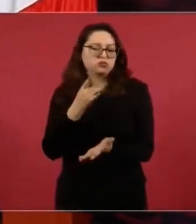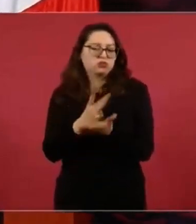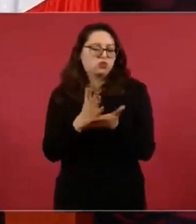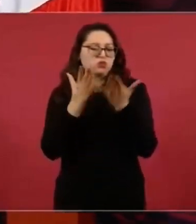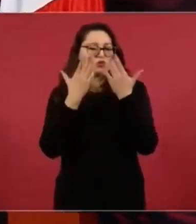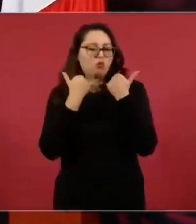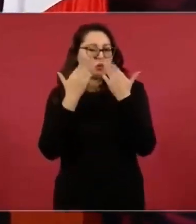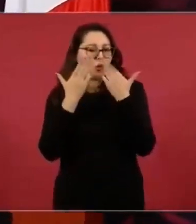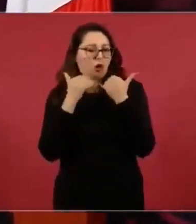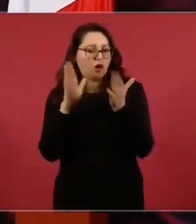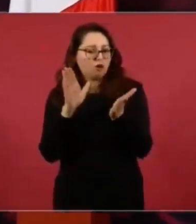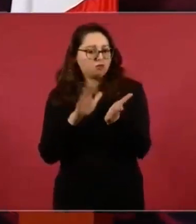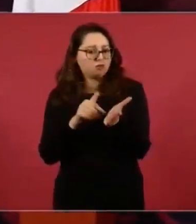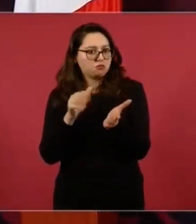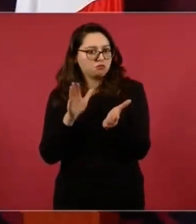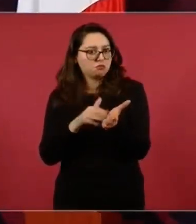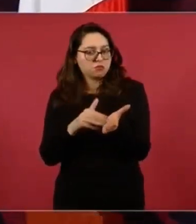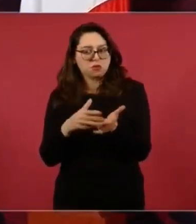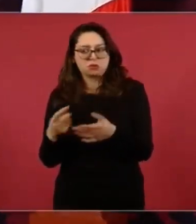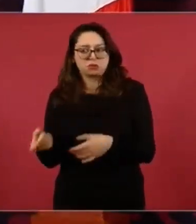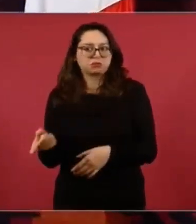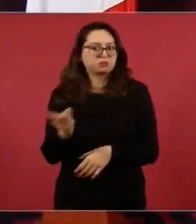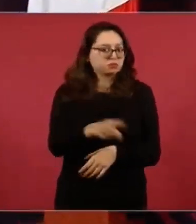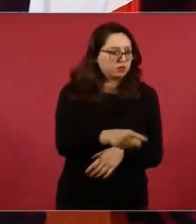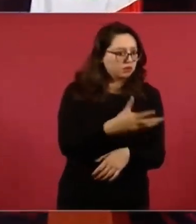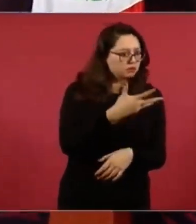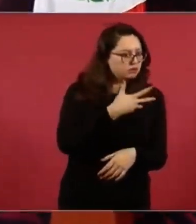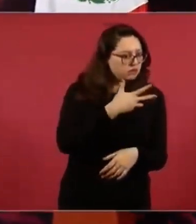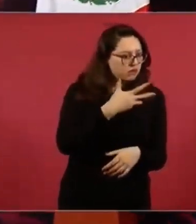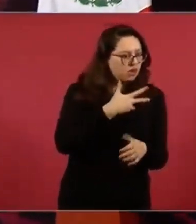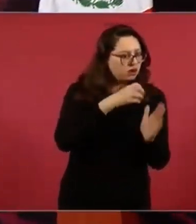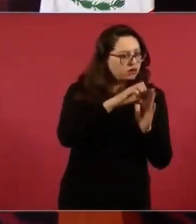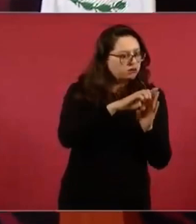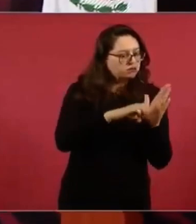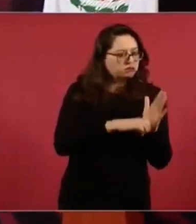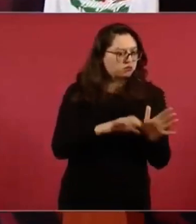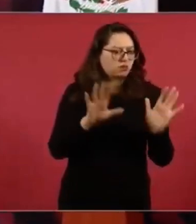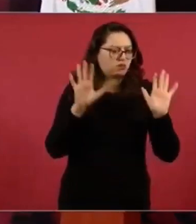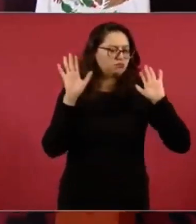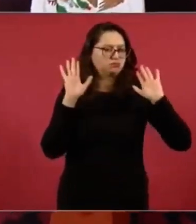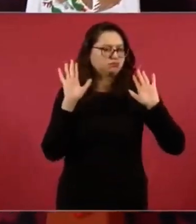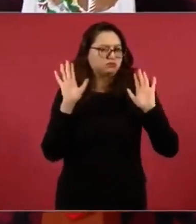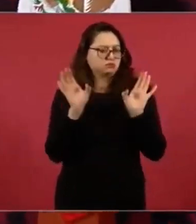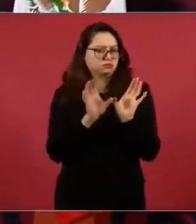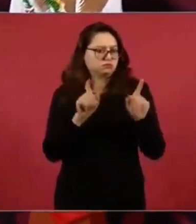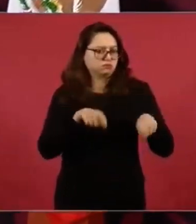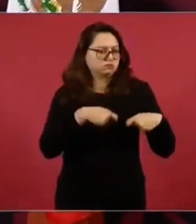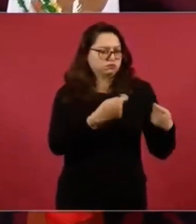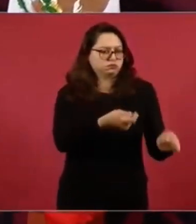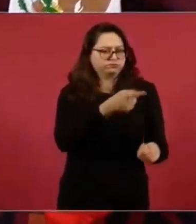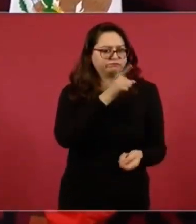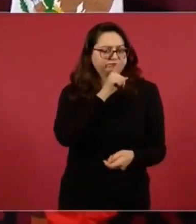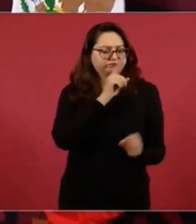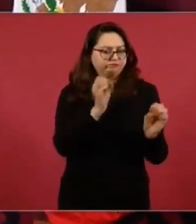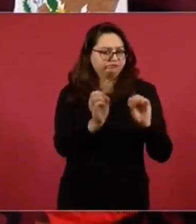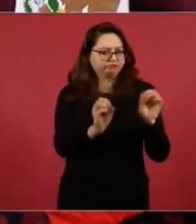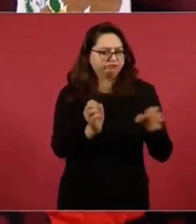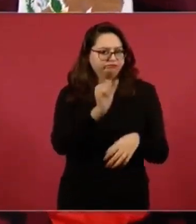casos donde existen escrituras se va a respetar la propiedad. Lo está viendo